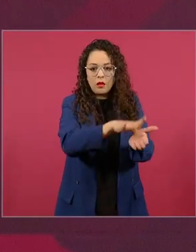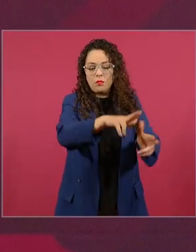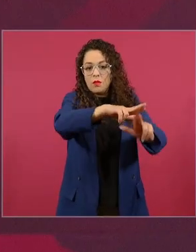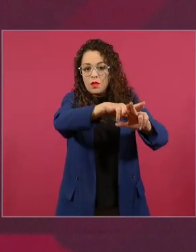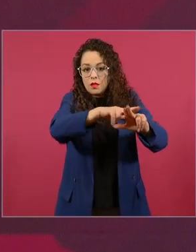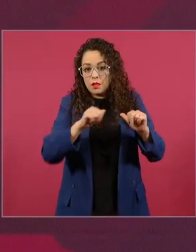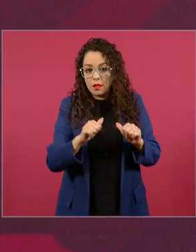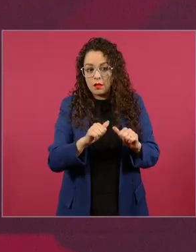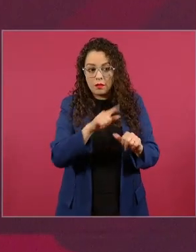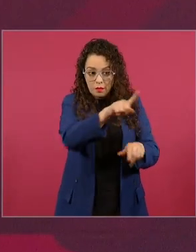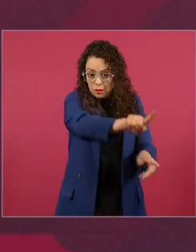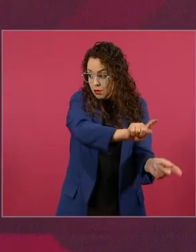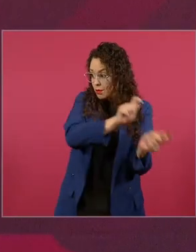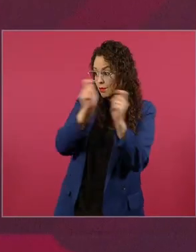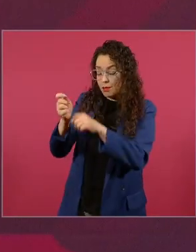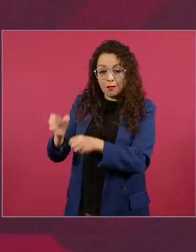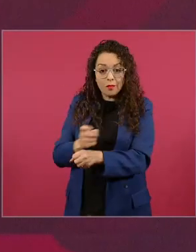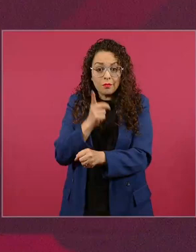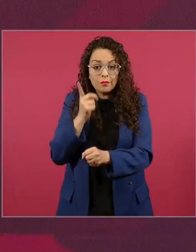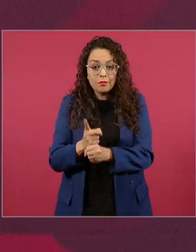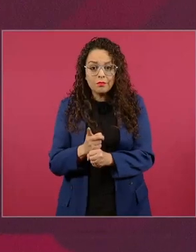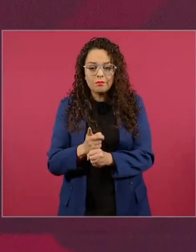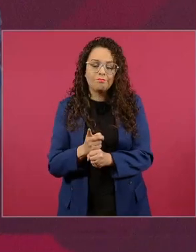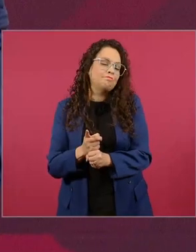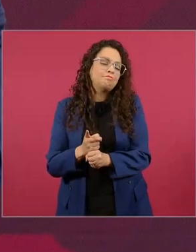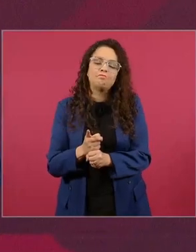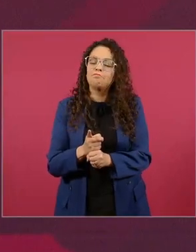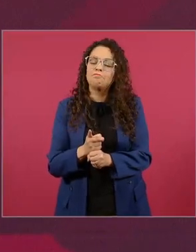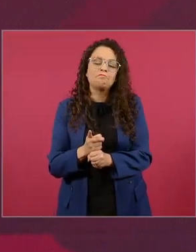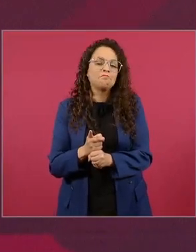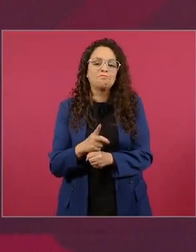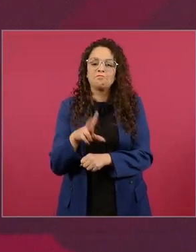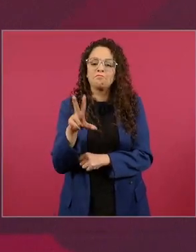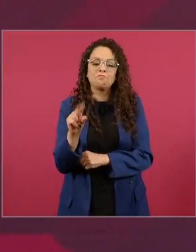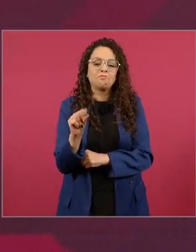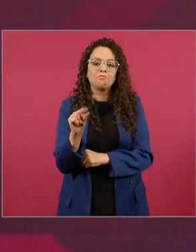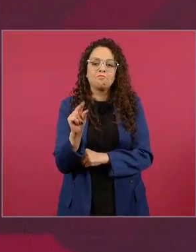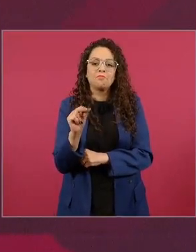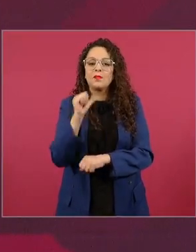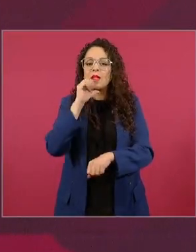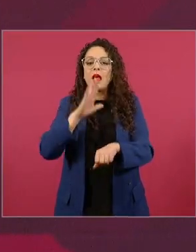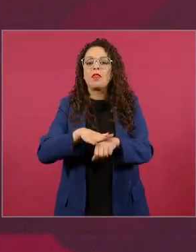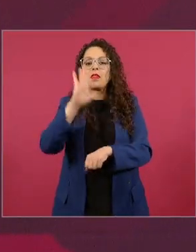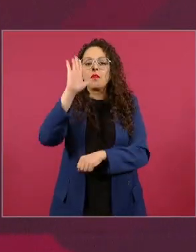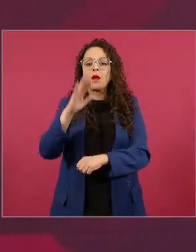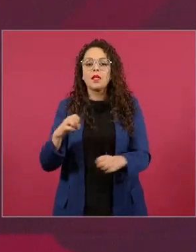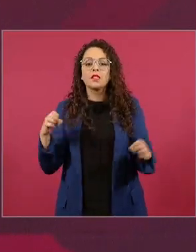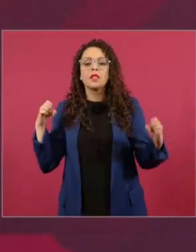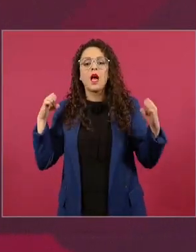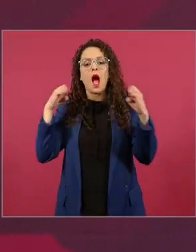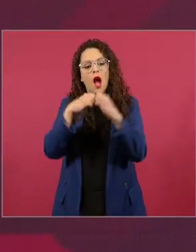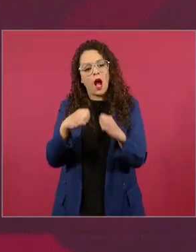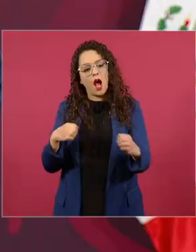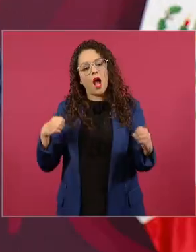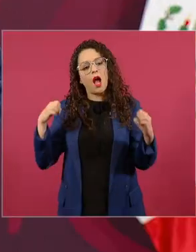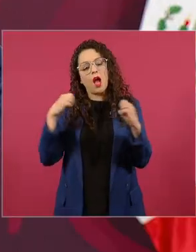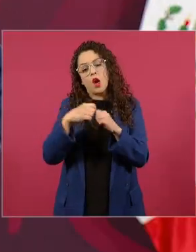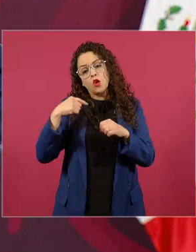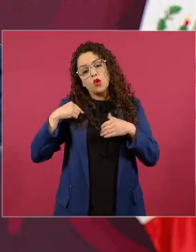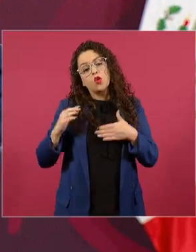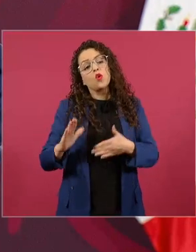posibilidades solo engañando y ya es muy difícil engañar al pueblo